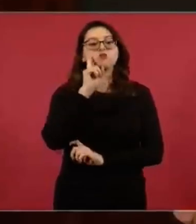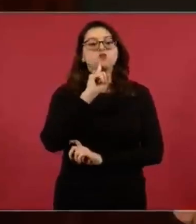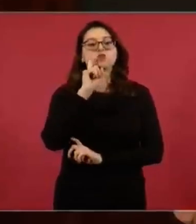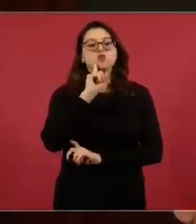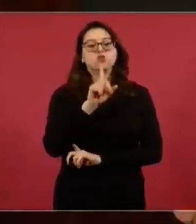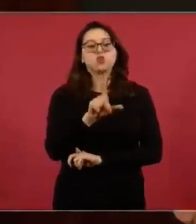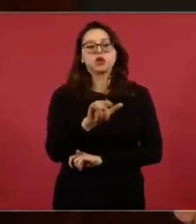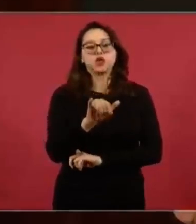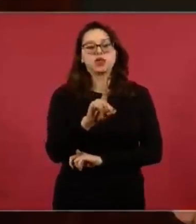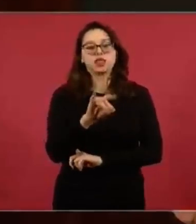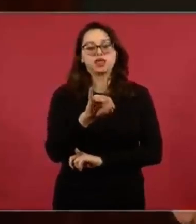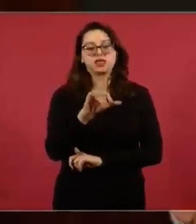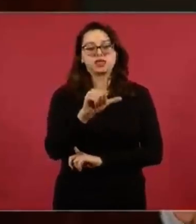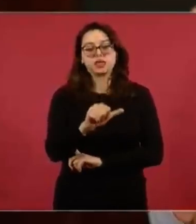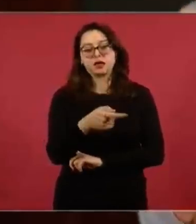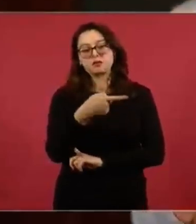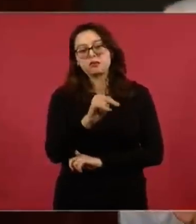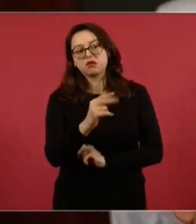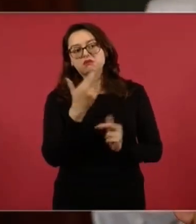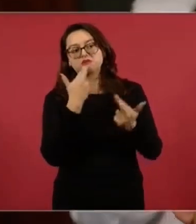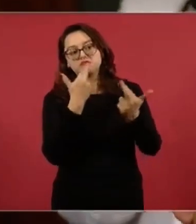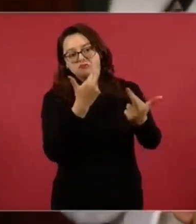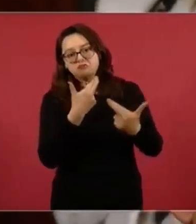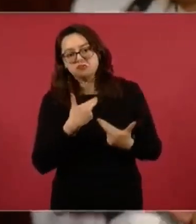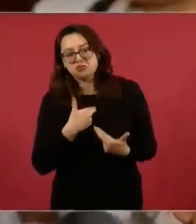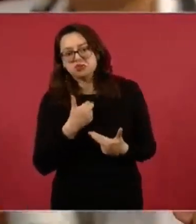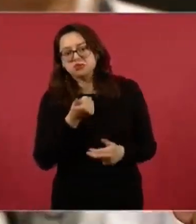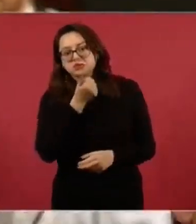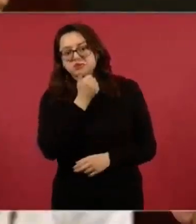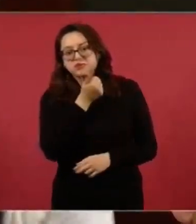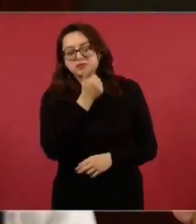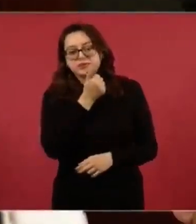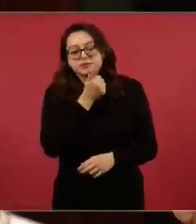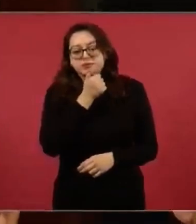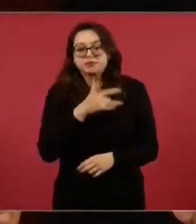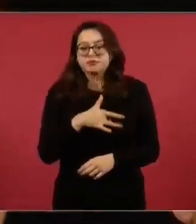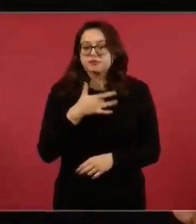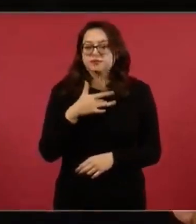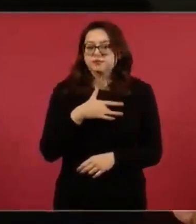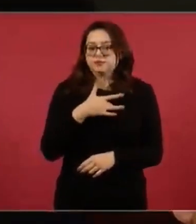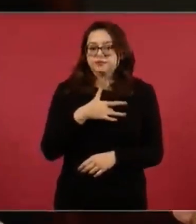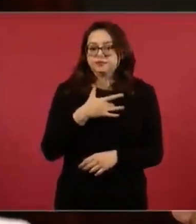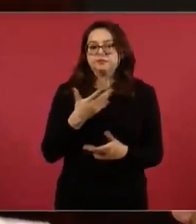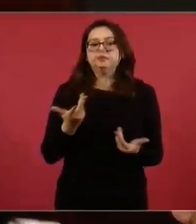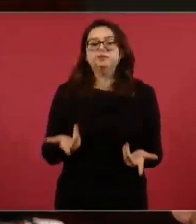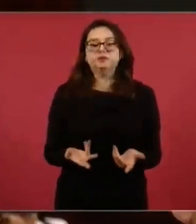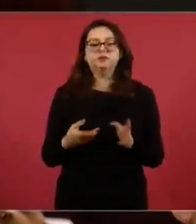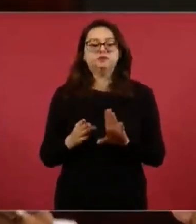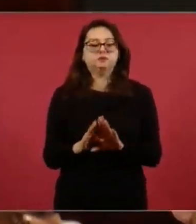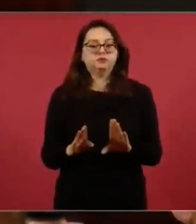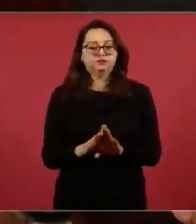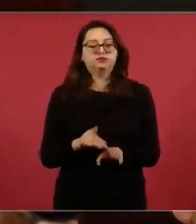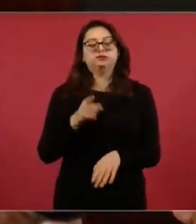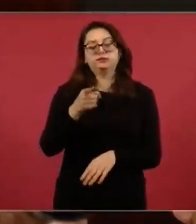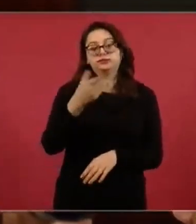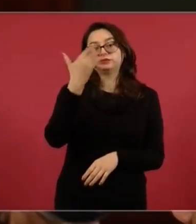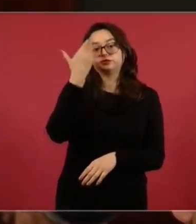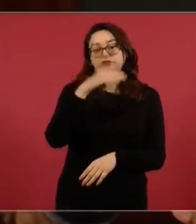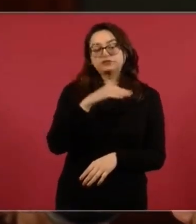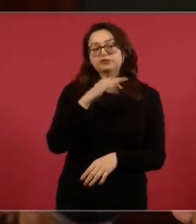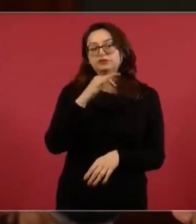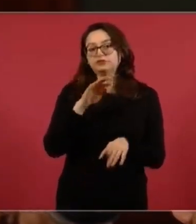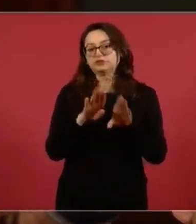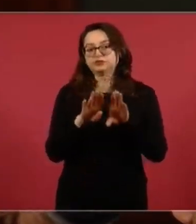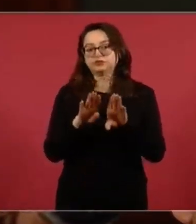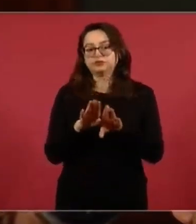Arce, sin embargo, no hemos tenido ninguna respuesta. Y quisiera saber si usted tiene algo que decirles a ellos